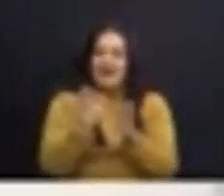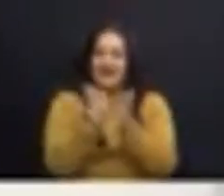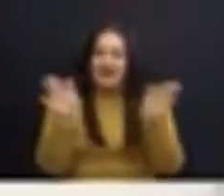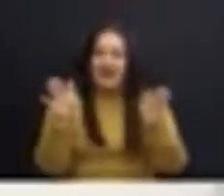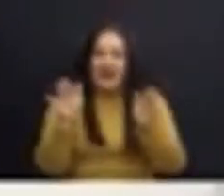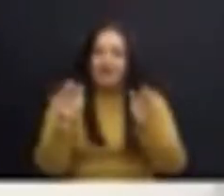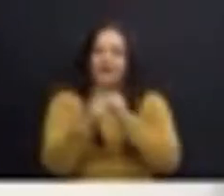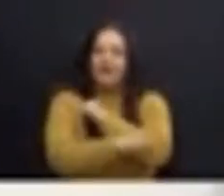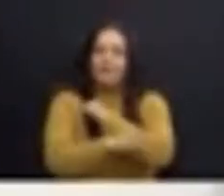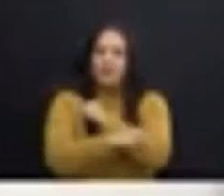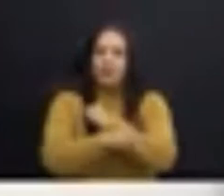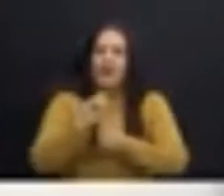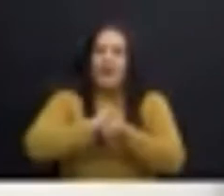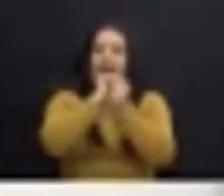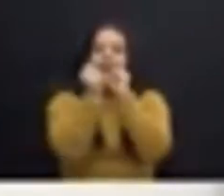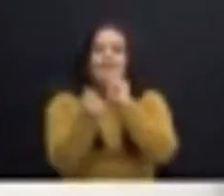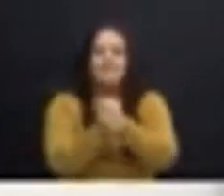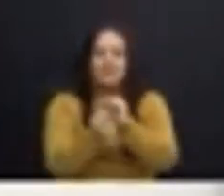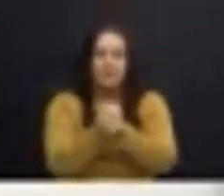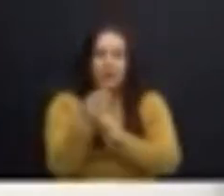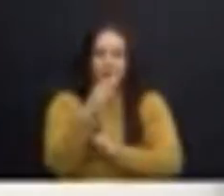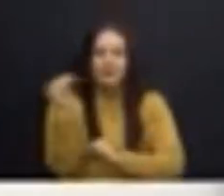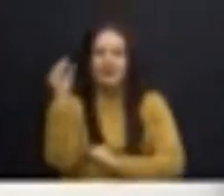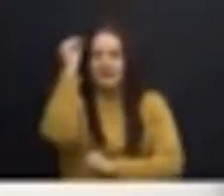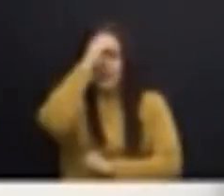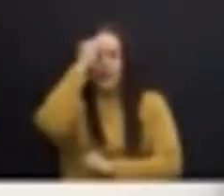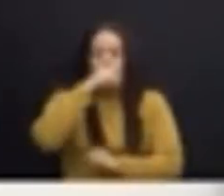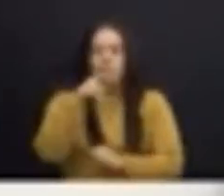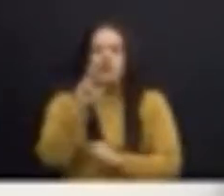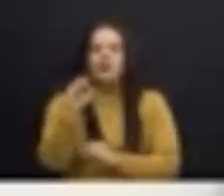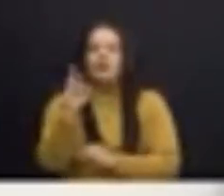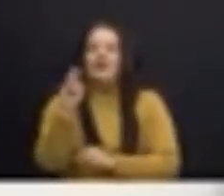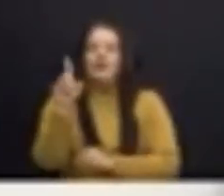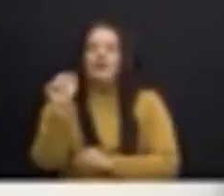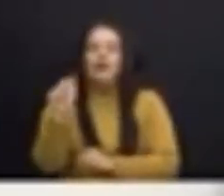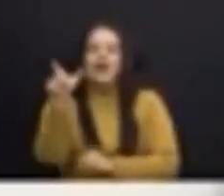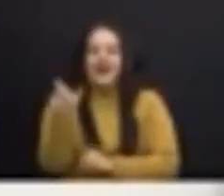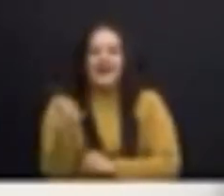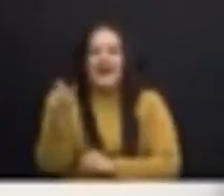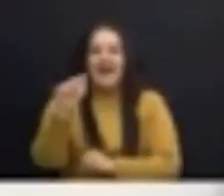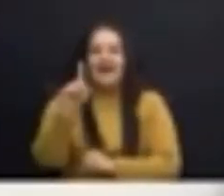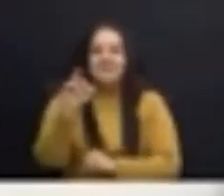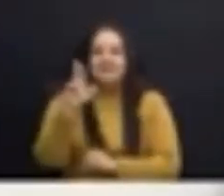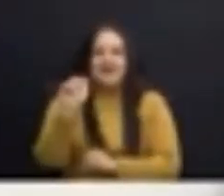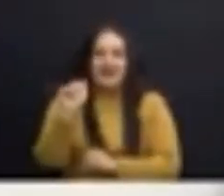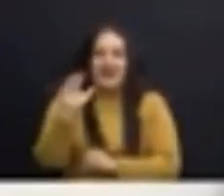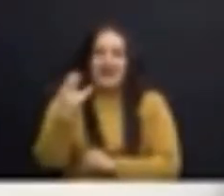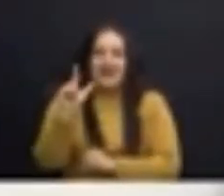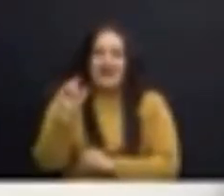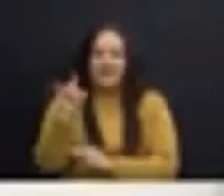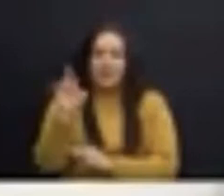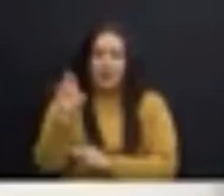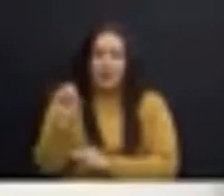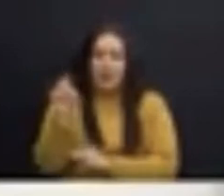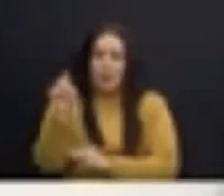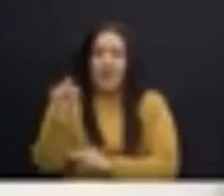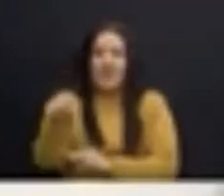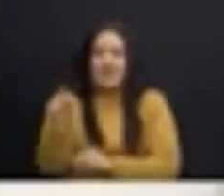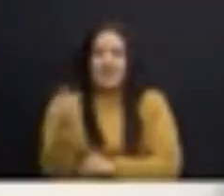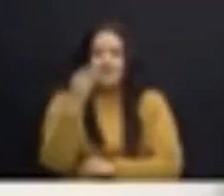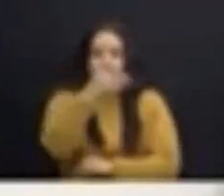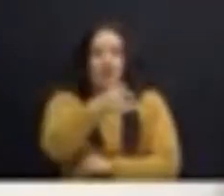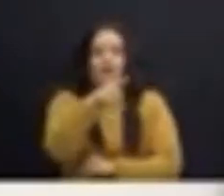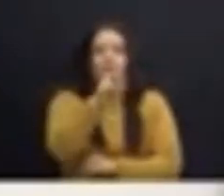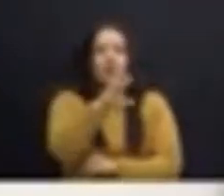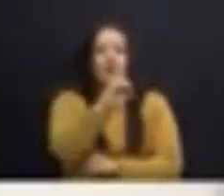e incluso la Procuradora Andrea Calderón fue a la Coprocom a solicitar que se anulara la sanción,